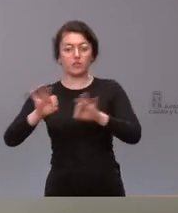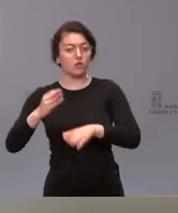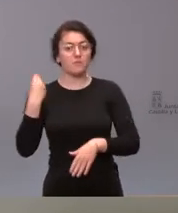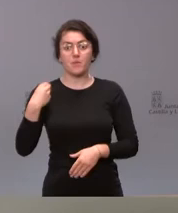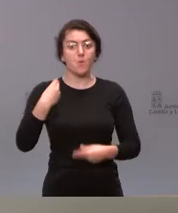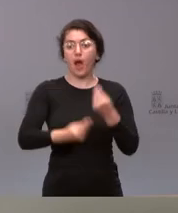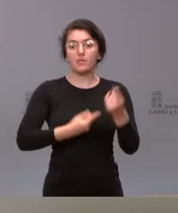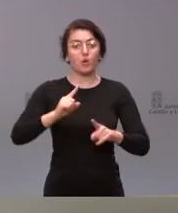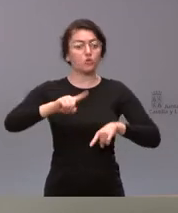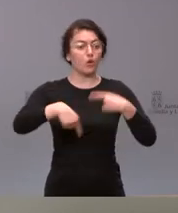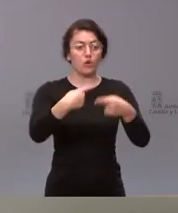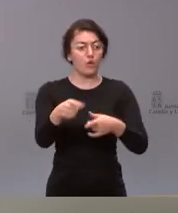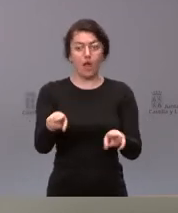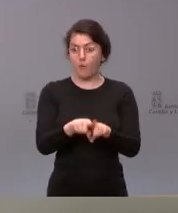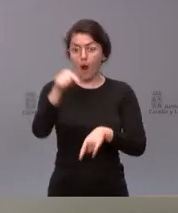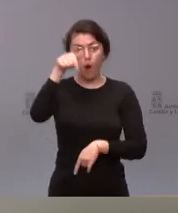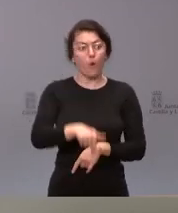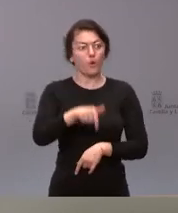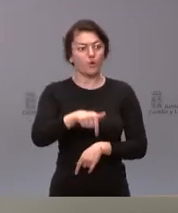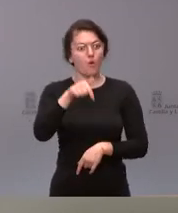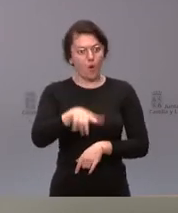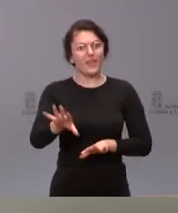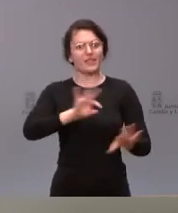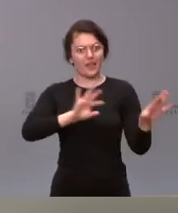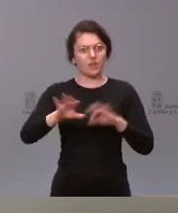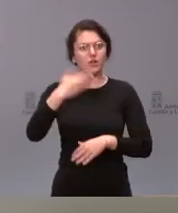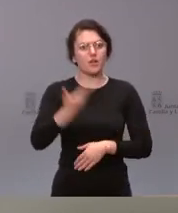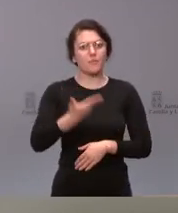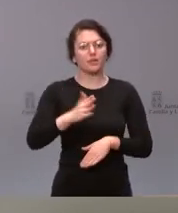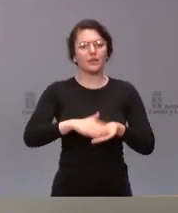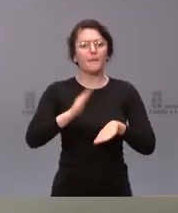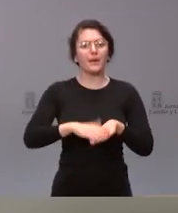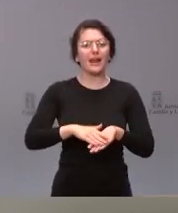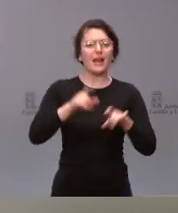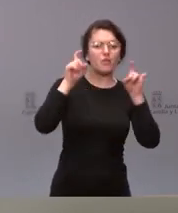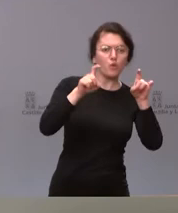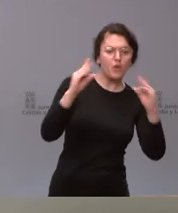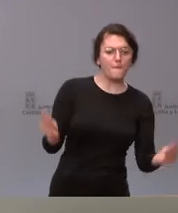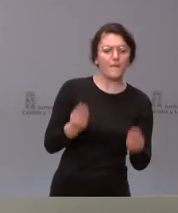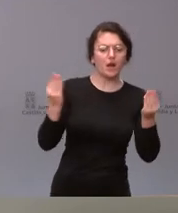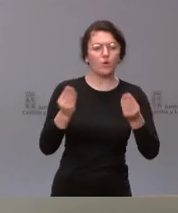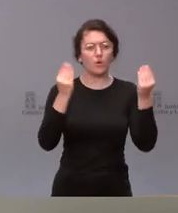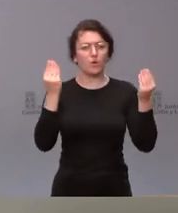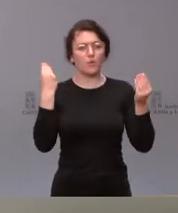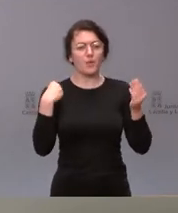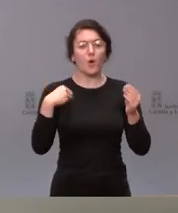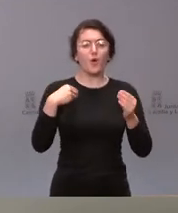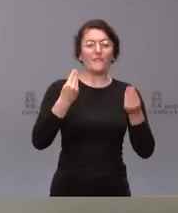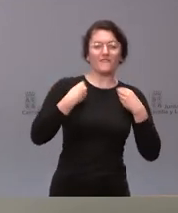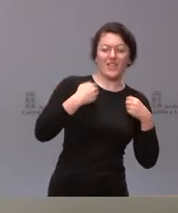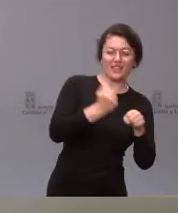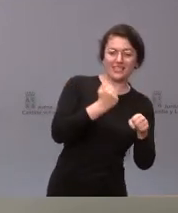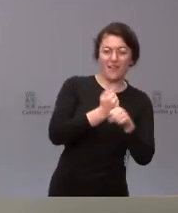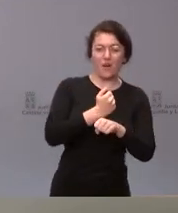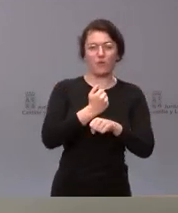manifestamos también en el día de hoy donde hemos tomado decisiones muy importantes para mejorar la educación para mejorar la conciliación de la vida laboral y familiar para mejorar los